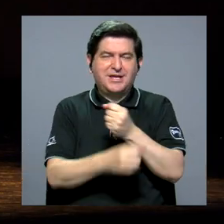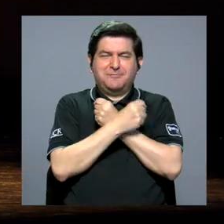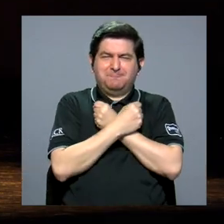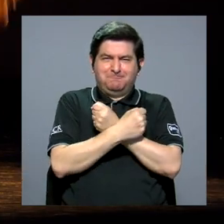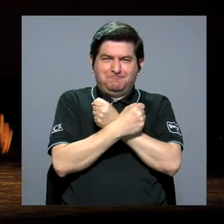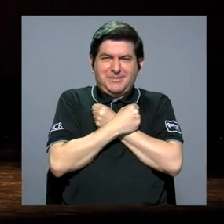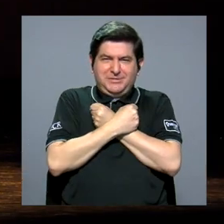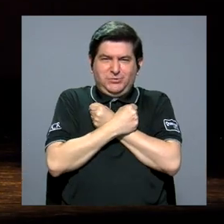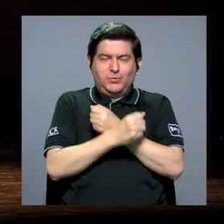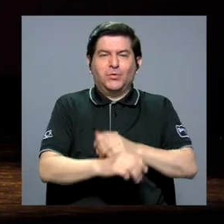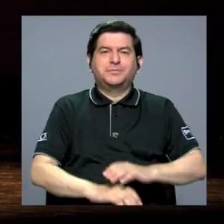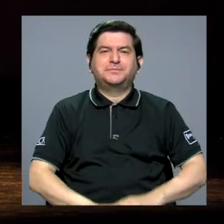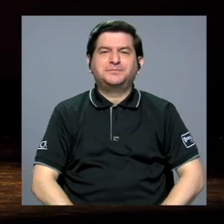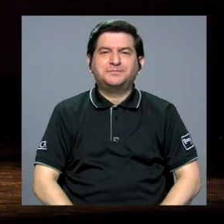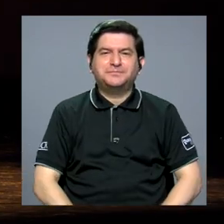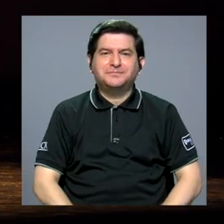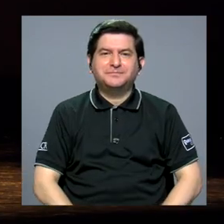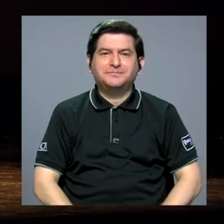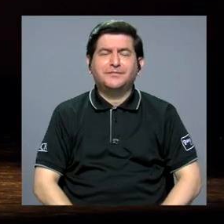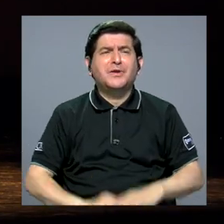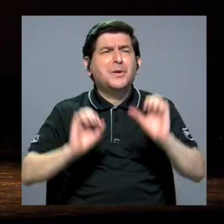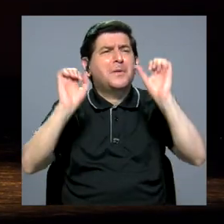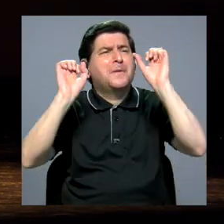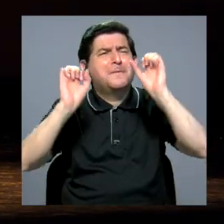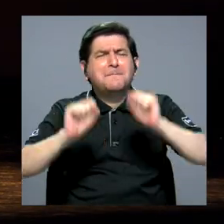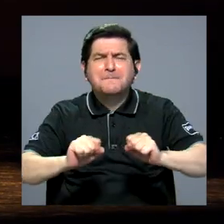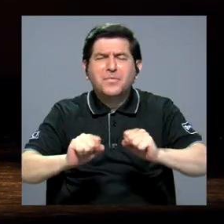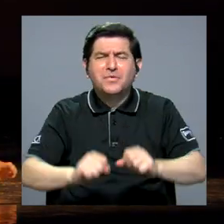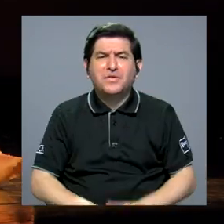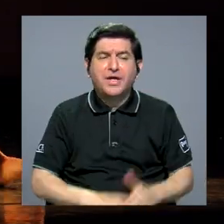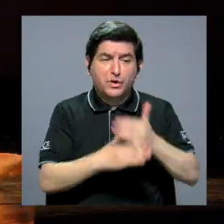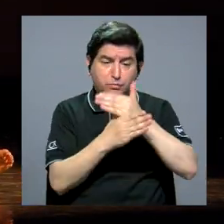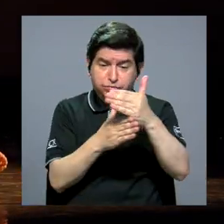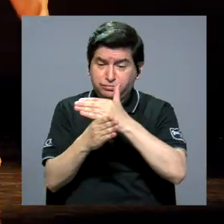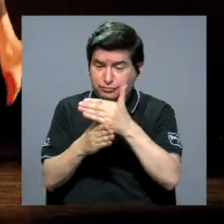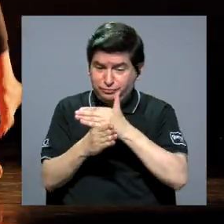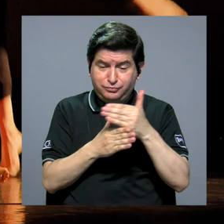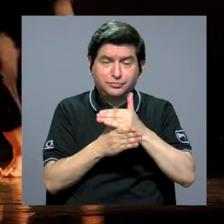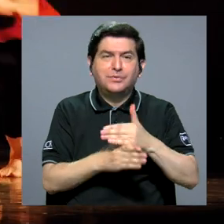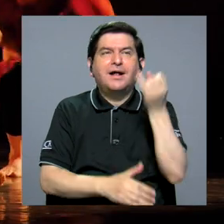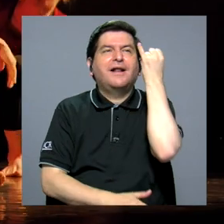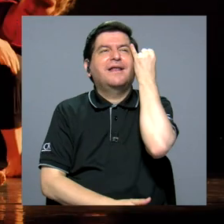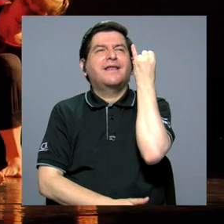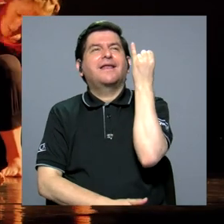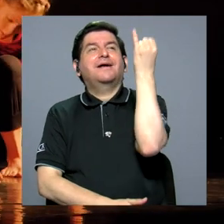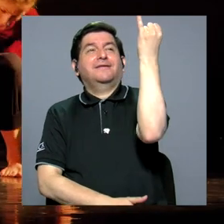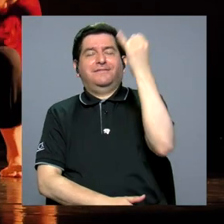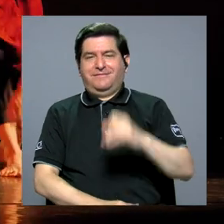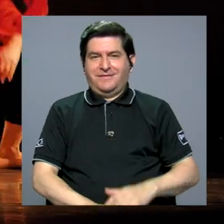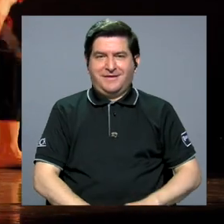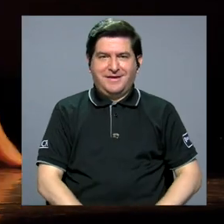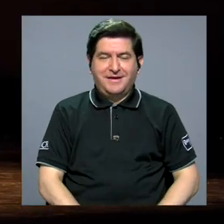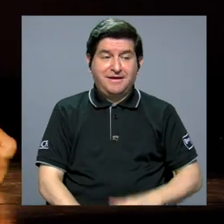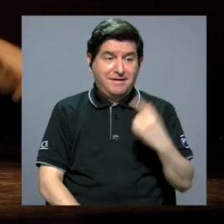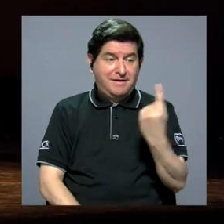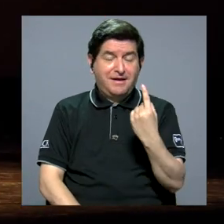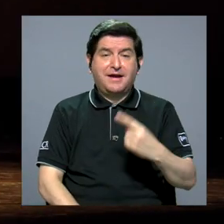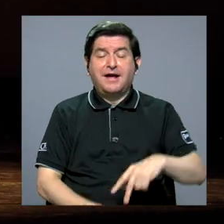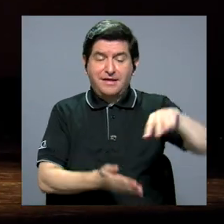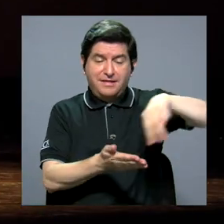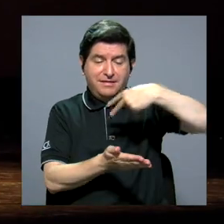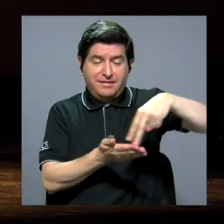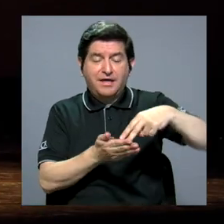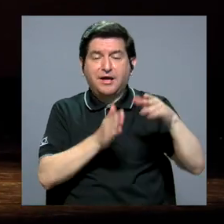poder compartir esa idea que cada coreografía lleva